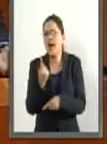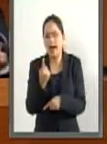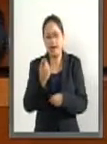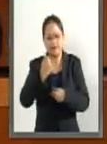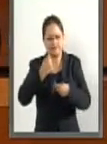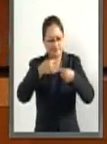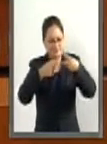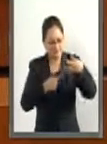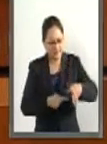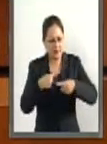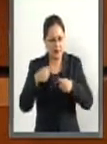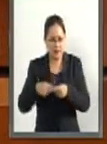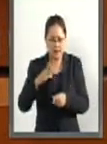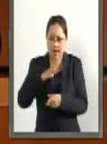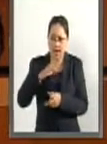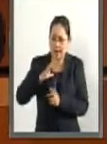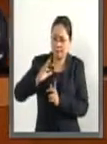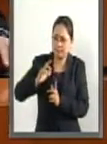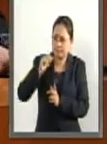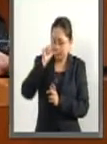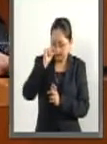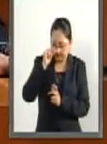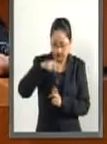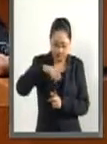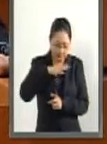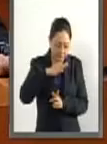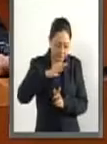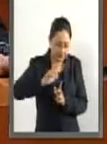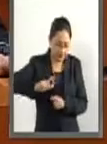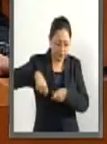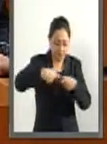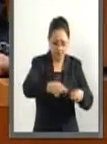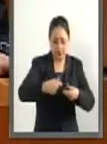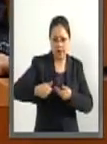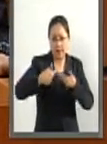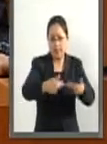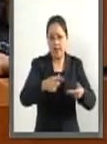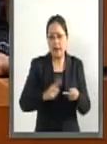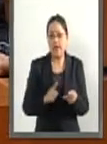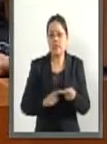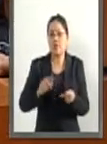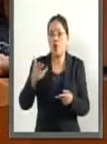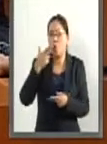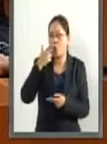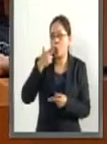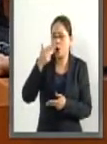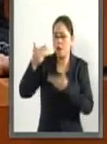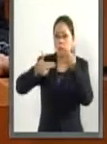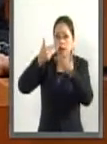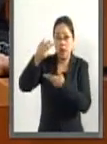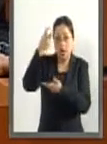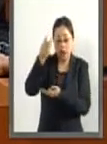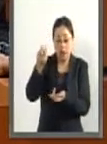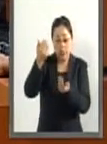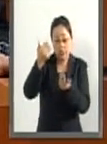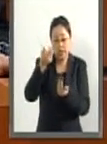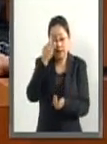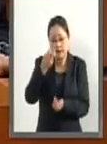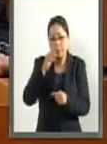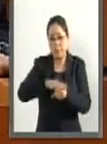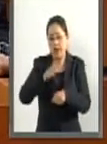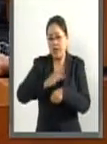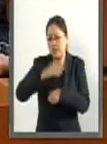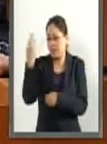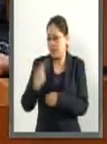factores hereditarios y la exposición a sustancias tóxicas como el humo de tabaco aumentan significativamente